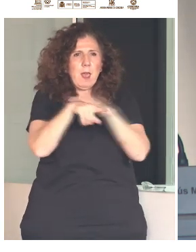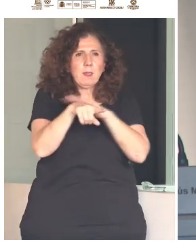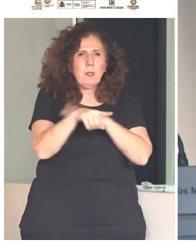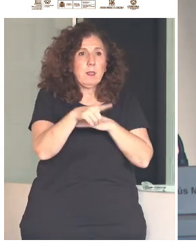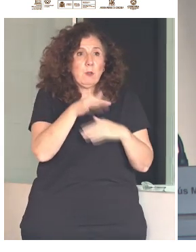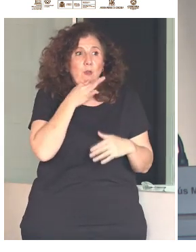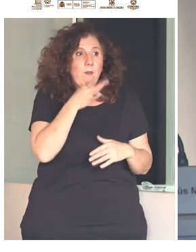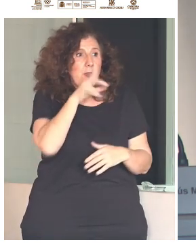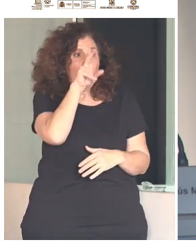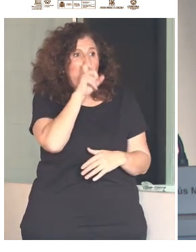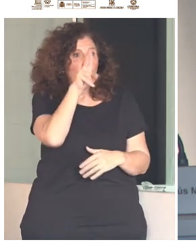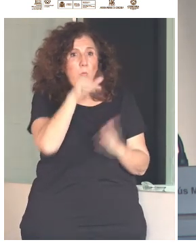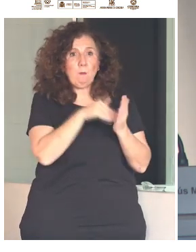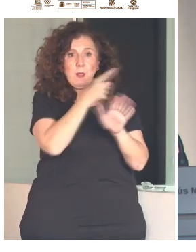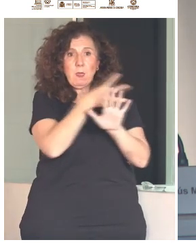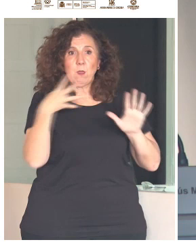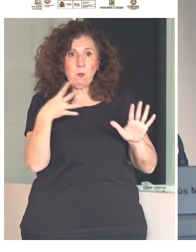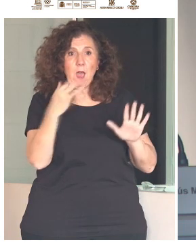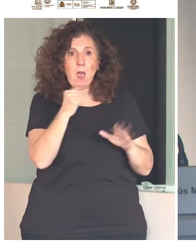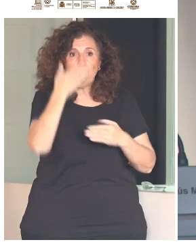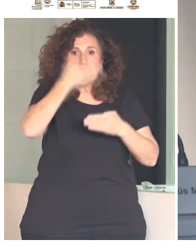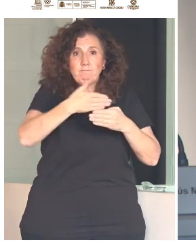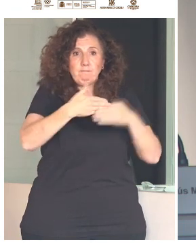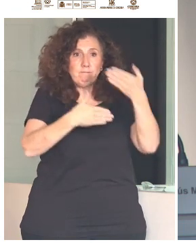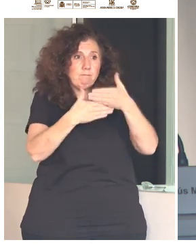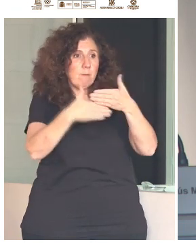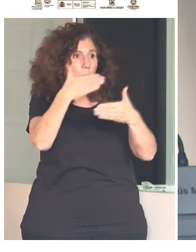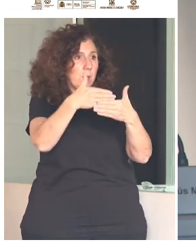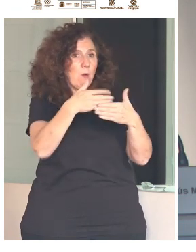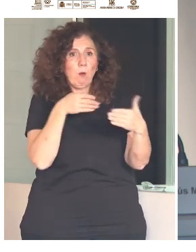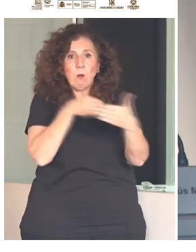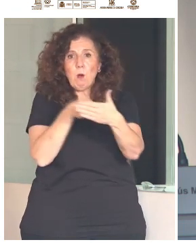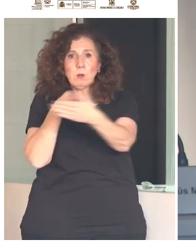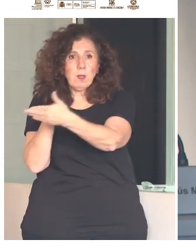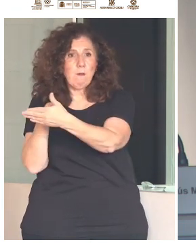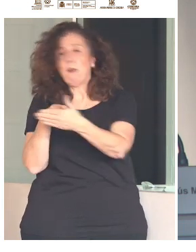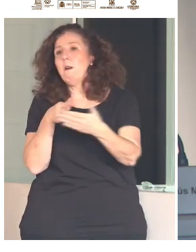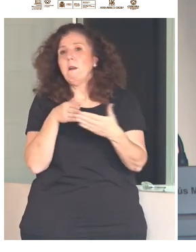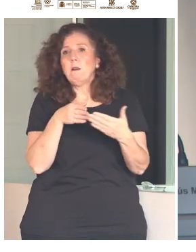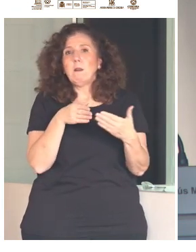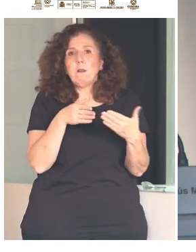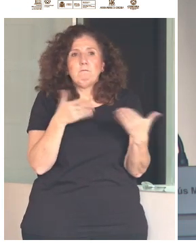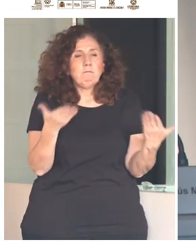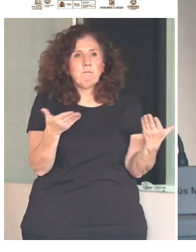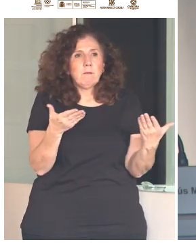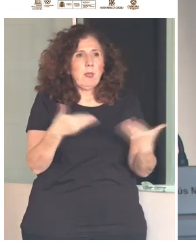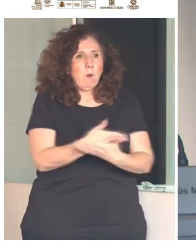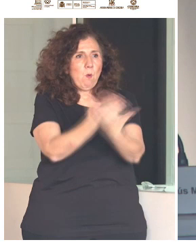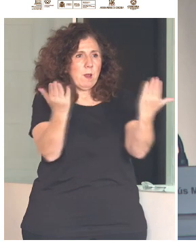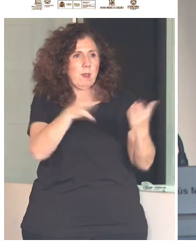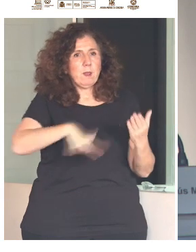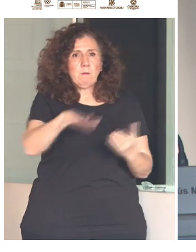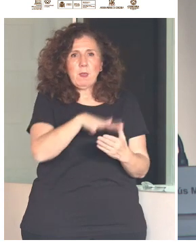trabas en estos lugares consustanciales a la propia condición humana, en la medida que se exhibe